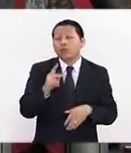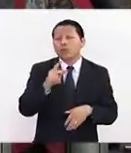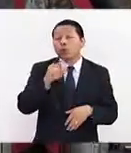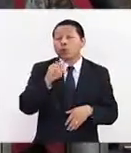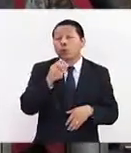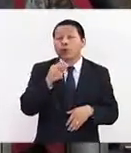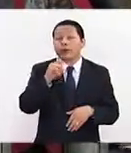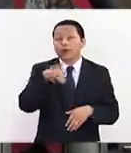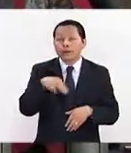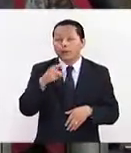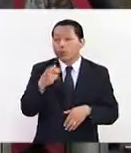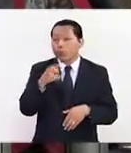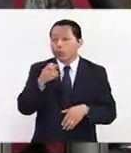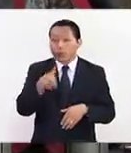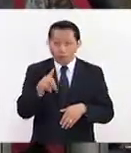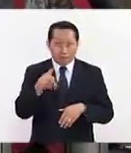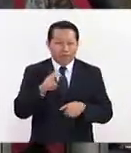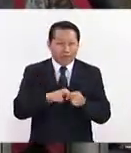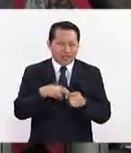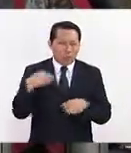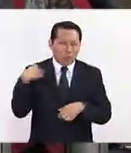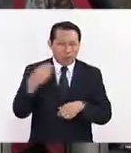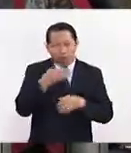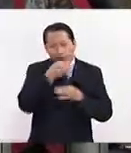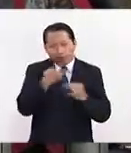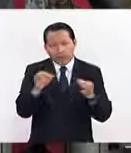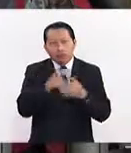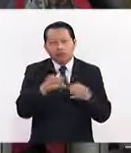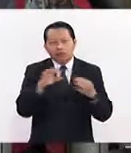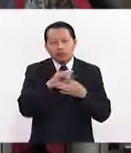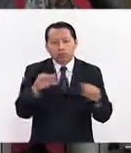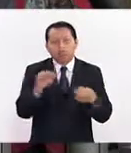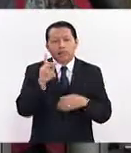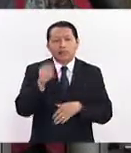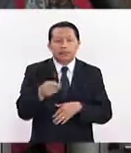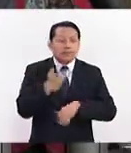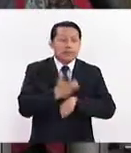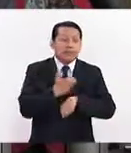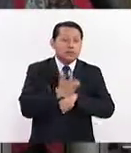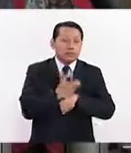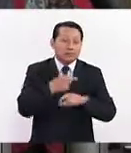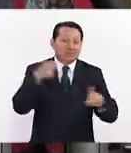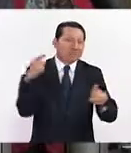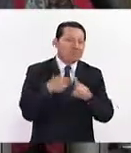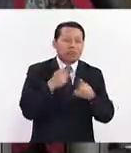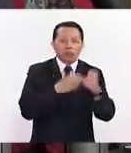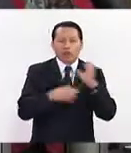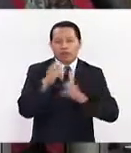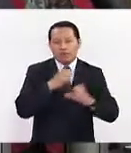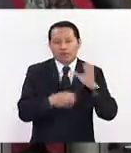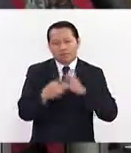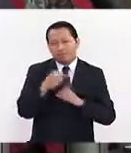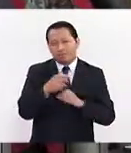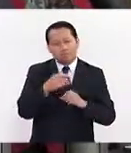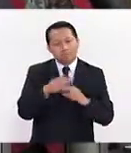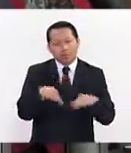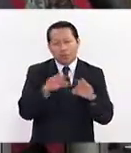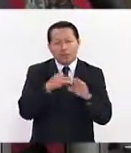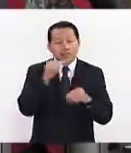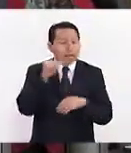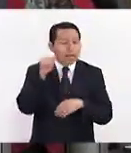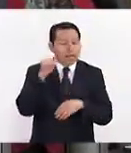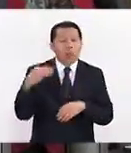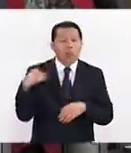en Washington ha mandado ya un mensaje claro de que Estados Unidos es la prioridad comercial en este contexto. Ayer en